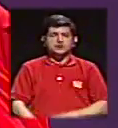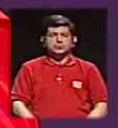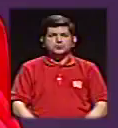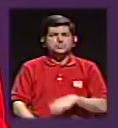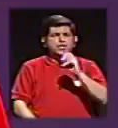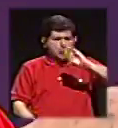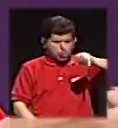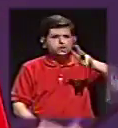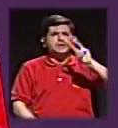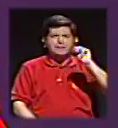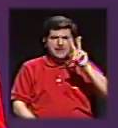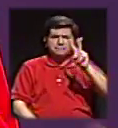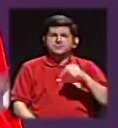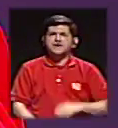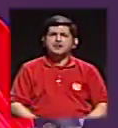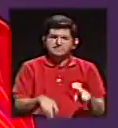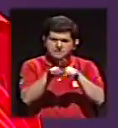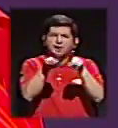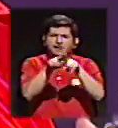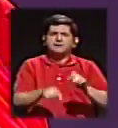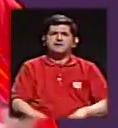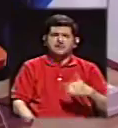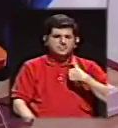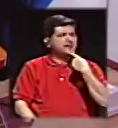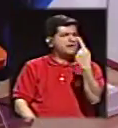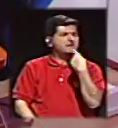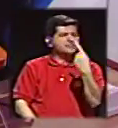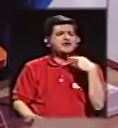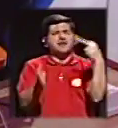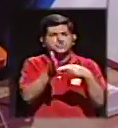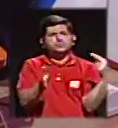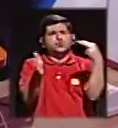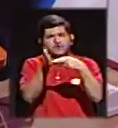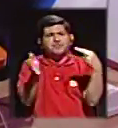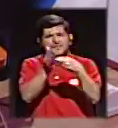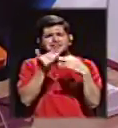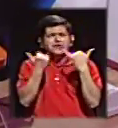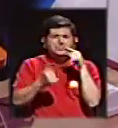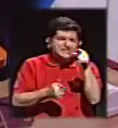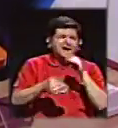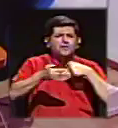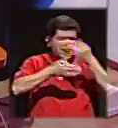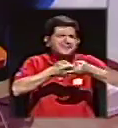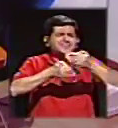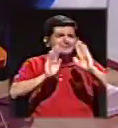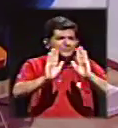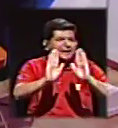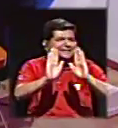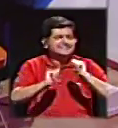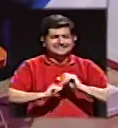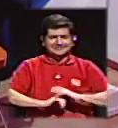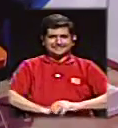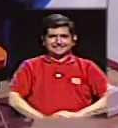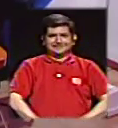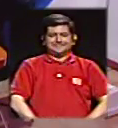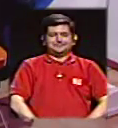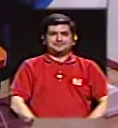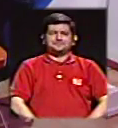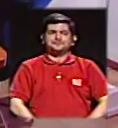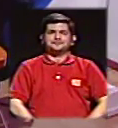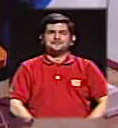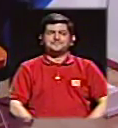Villalta. José María Villalta ha tenido, digamos, pronunciamientos reiterados como diputado. Ya vamos a ir con él. Sí, muy diputado, pero